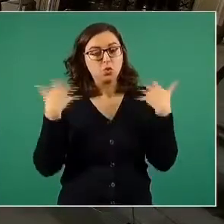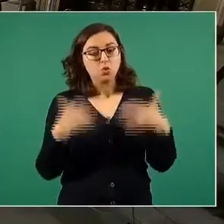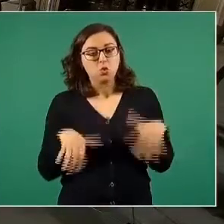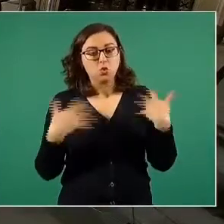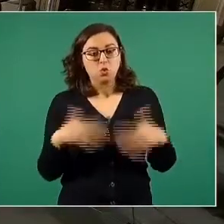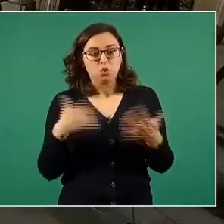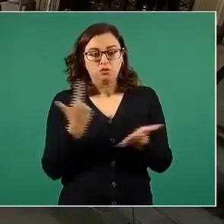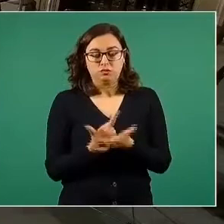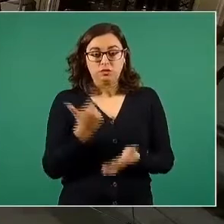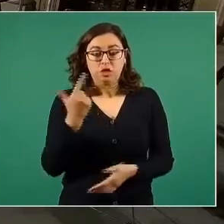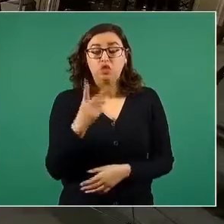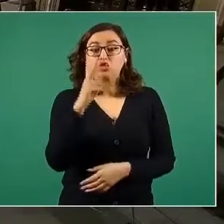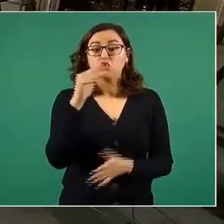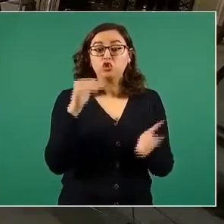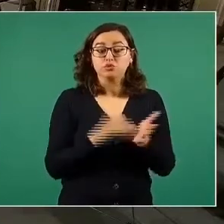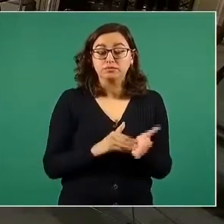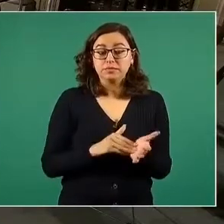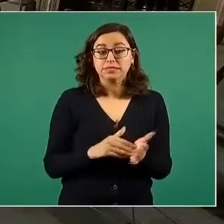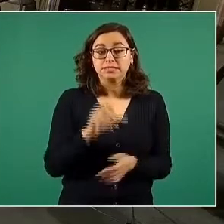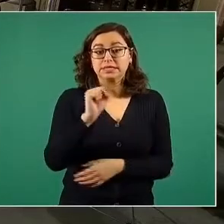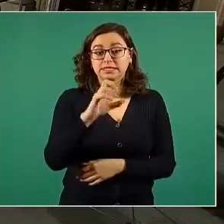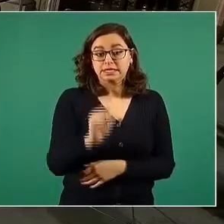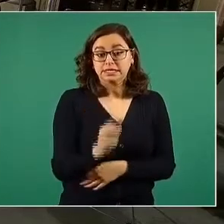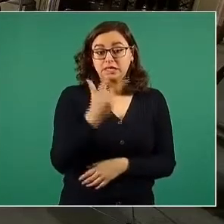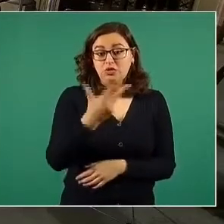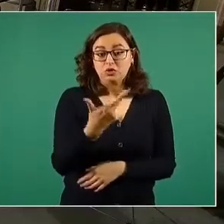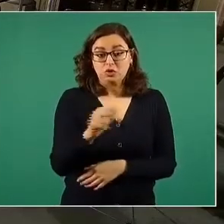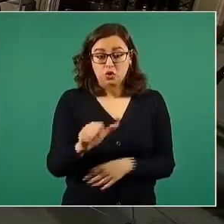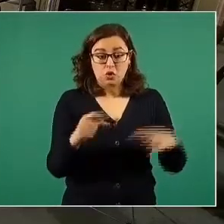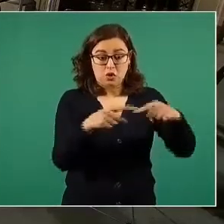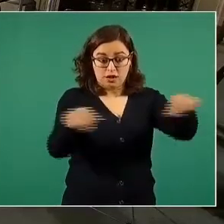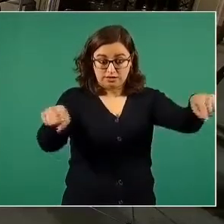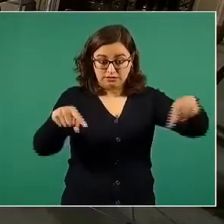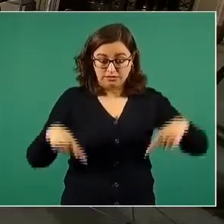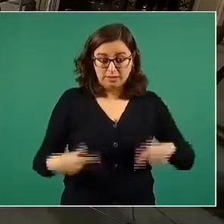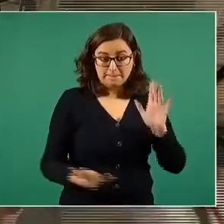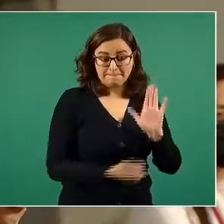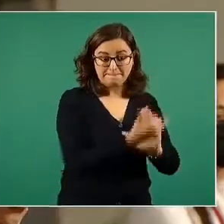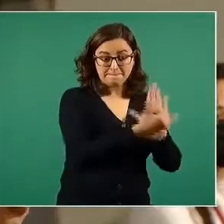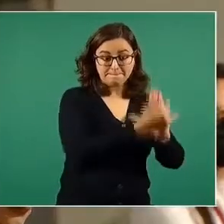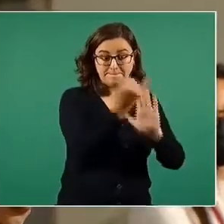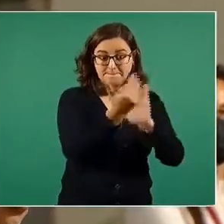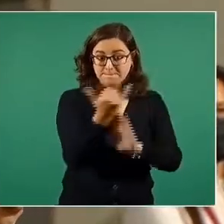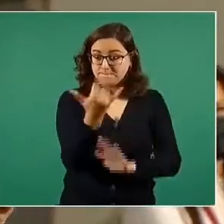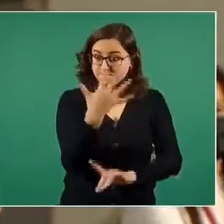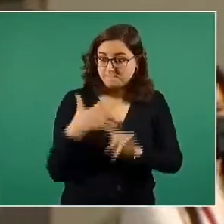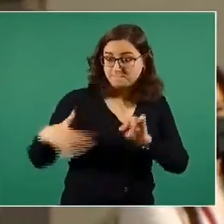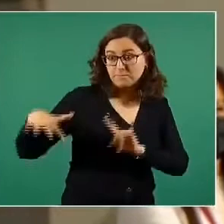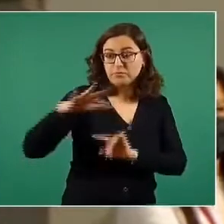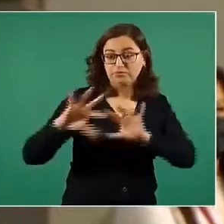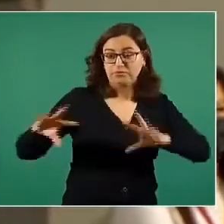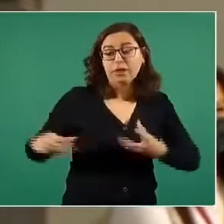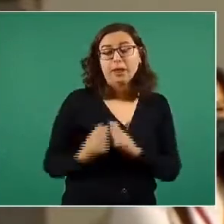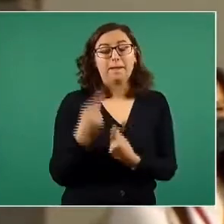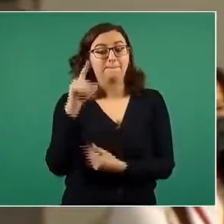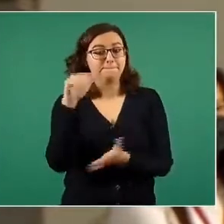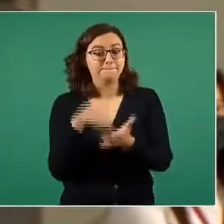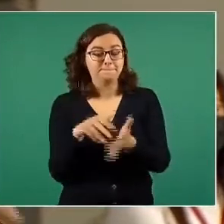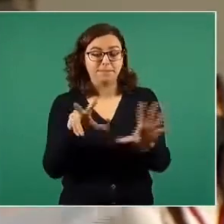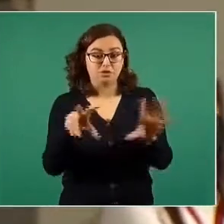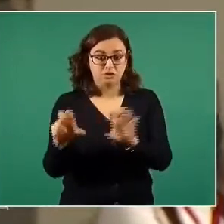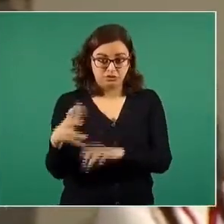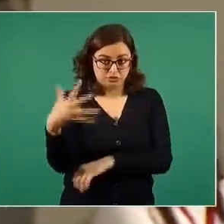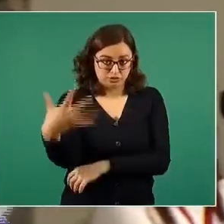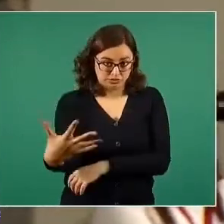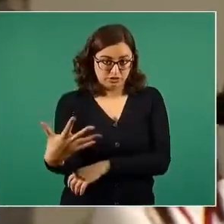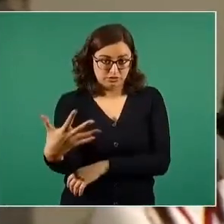dos mil sesenta y ocho hectáreas, entre las cuales están justamente las mil ochocientas cinco de las cuales estamos hablando